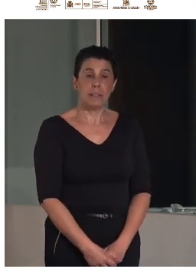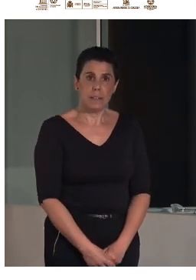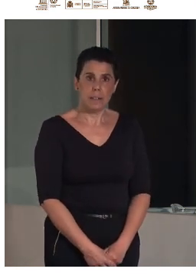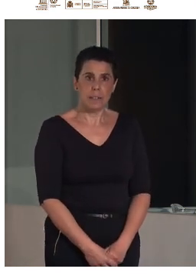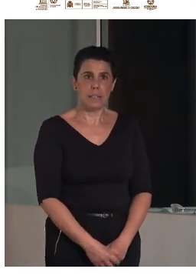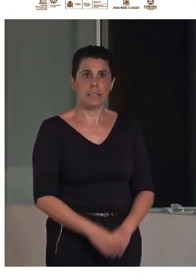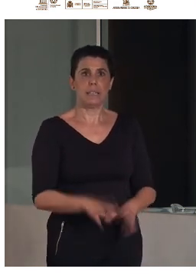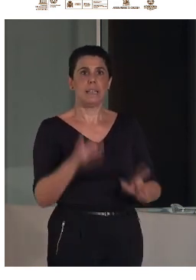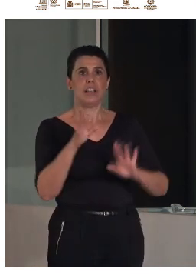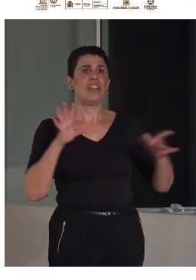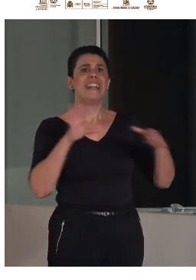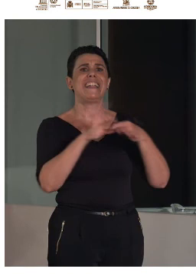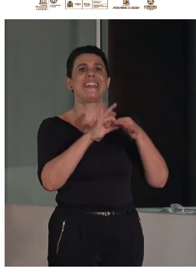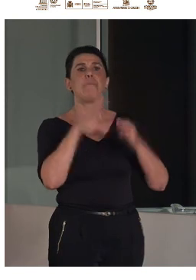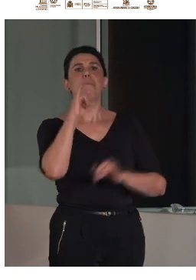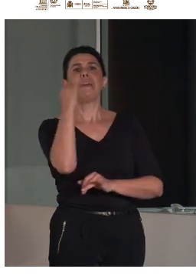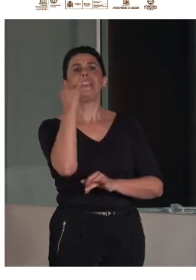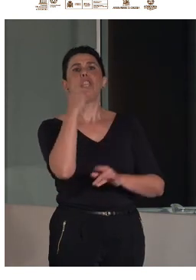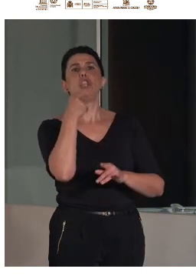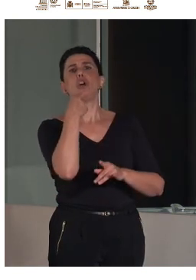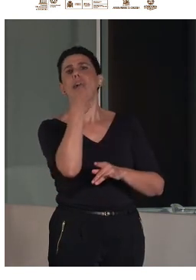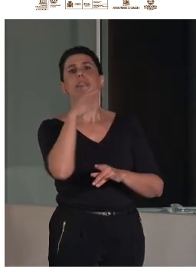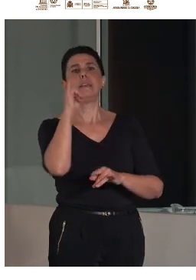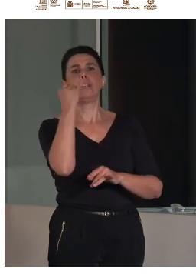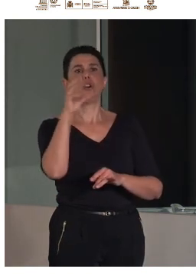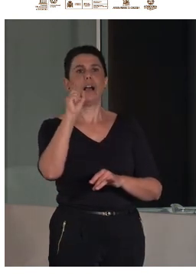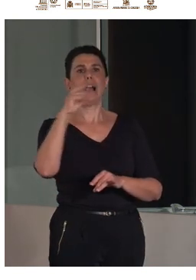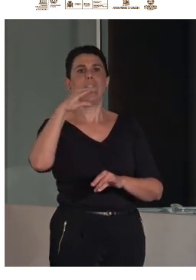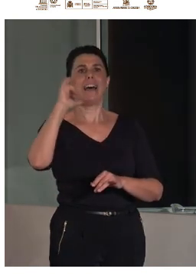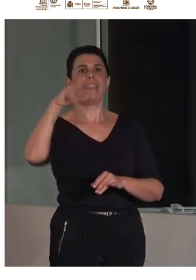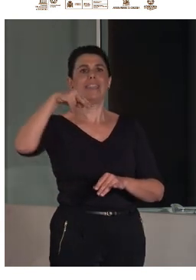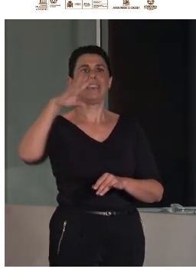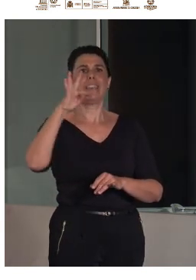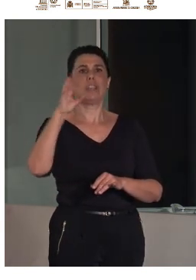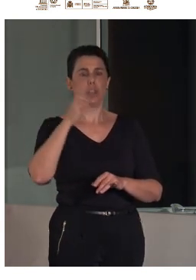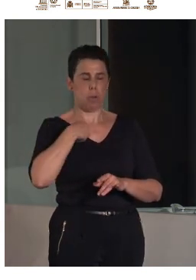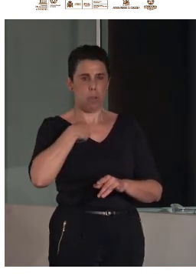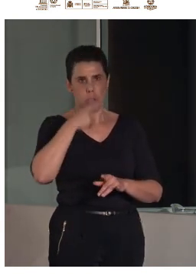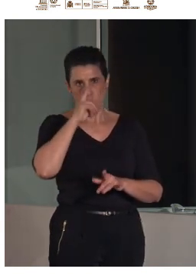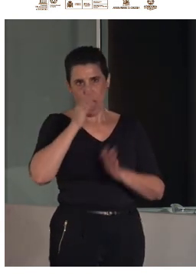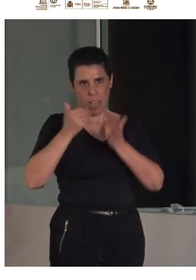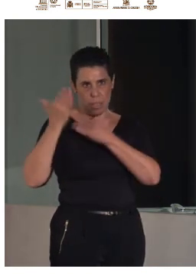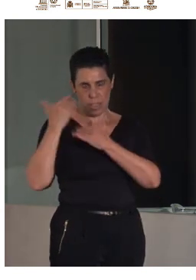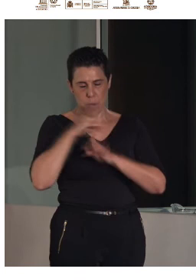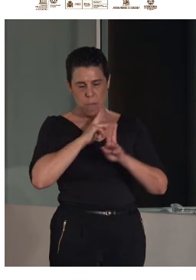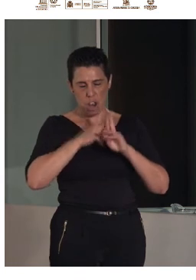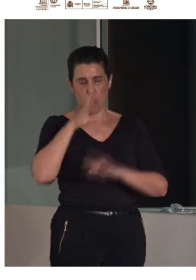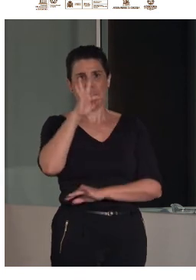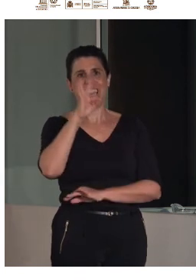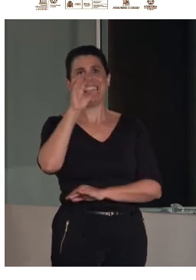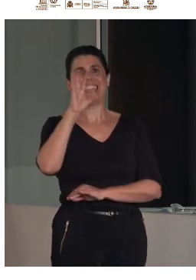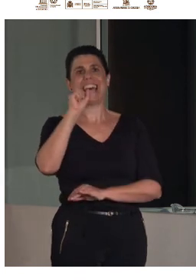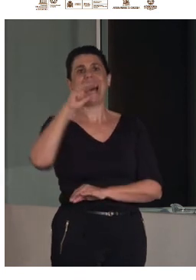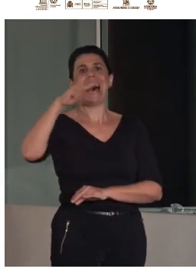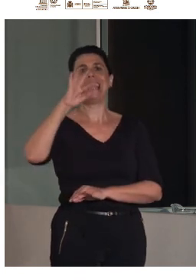respecto a lo que ha comentado Jacinto yo hace unos años bueno mi nombre es Etiana Alemán trabajo en PREDIF